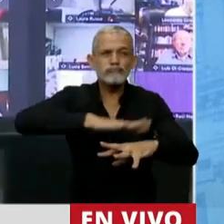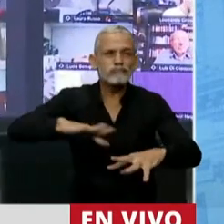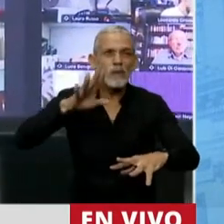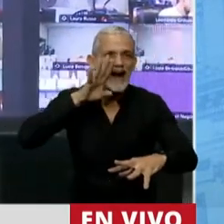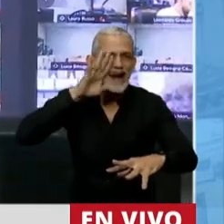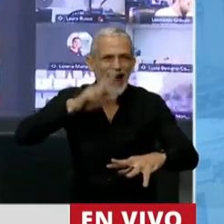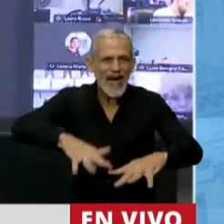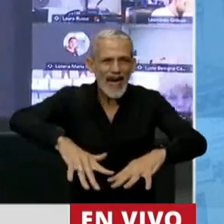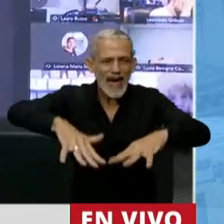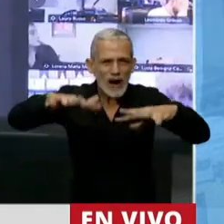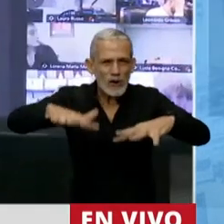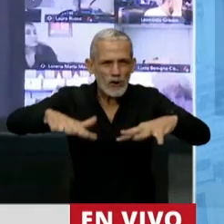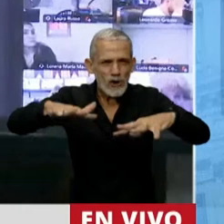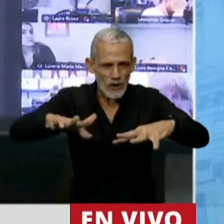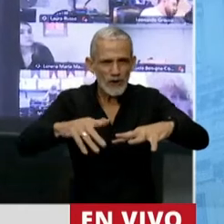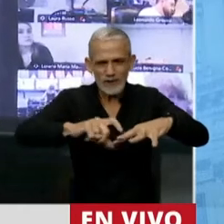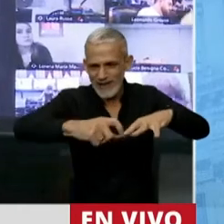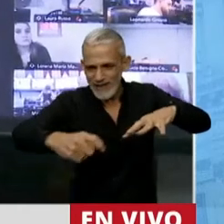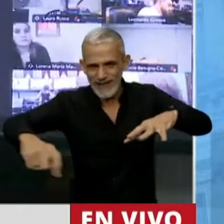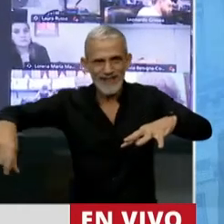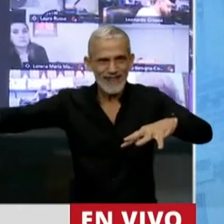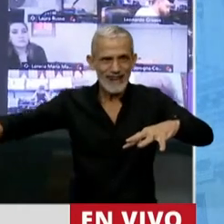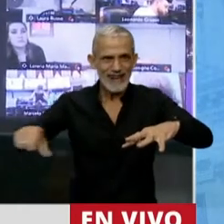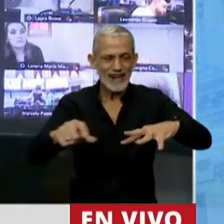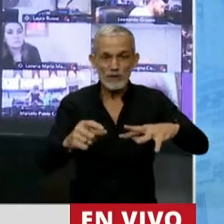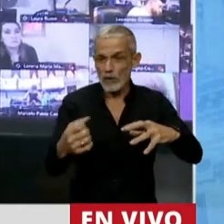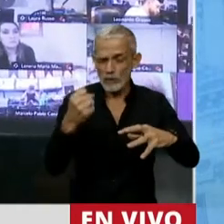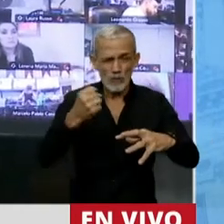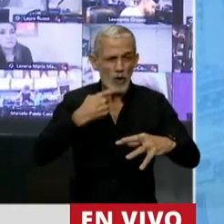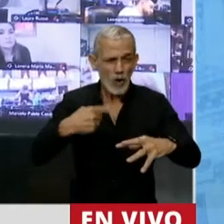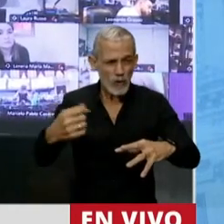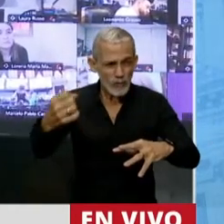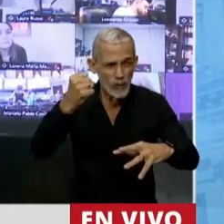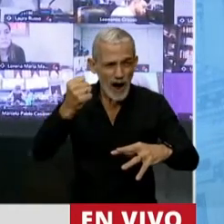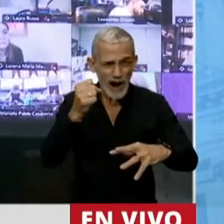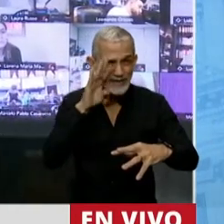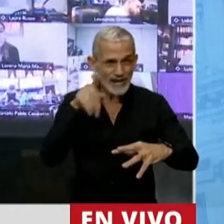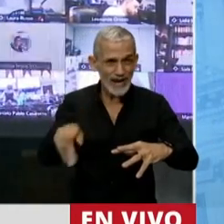pluviales o algunos arroyos de un intenso color negro.